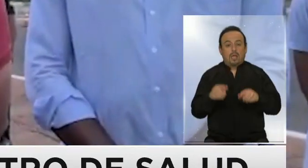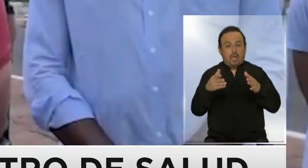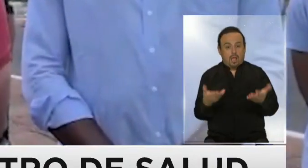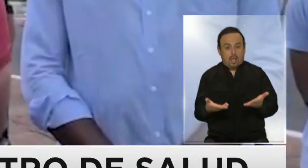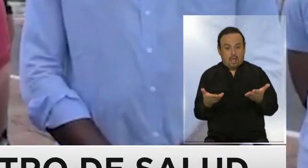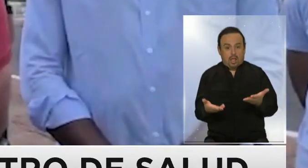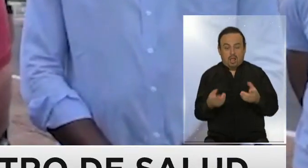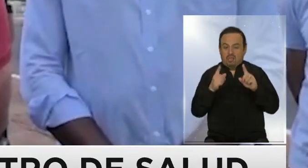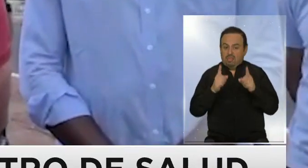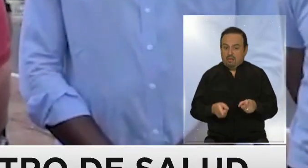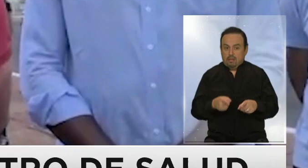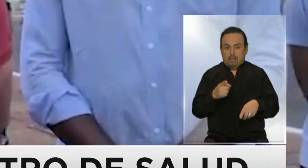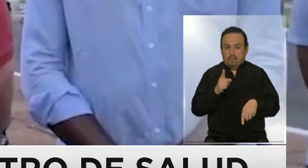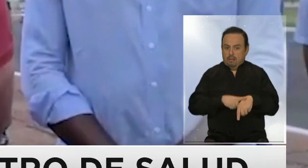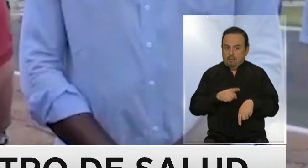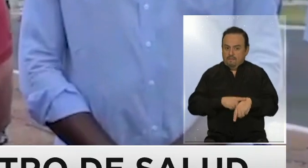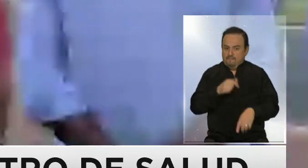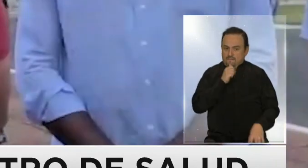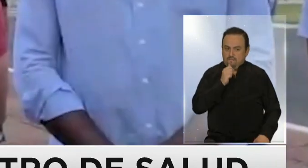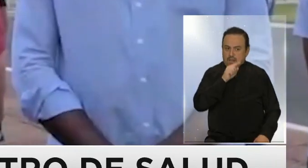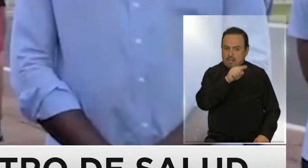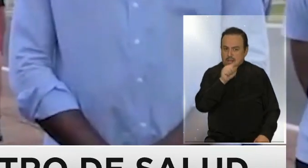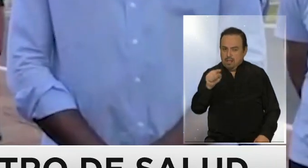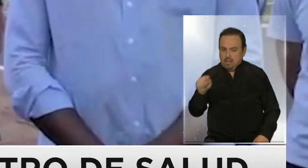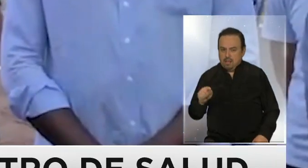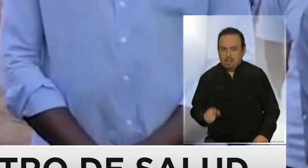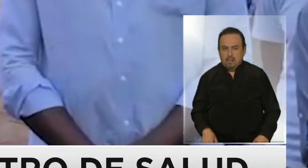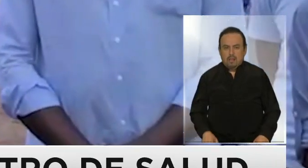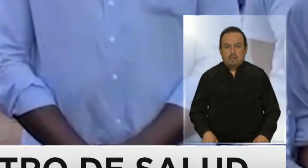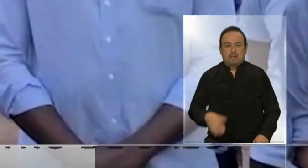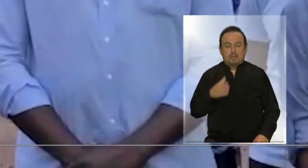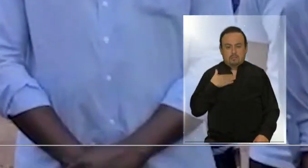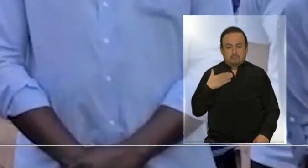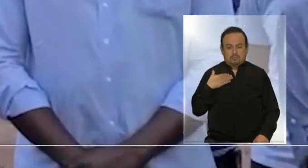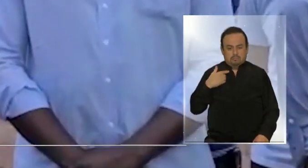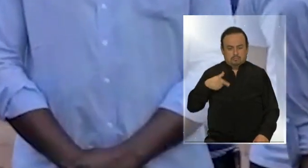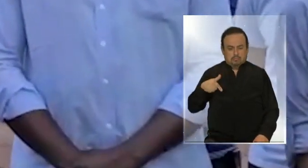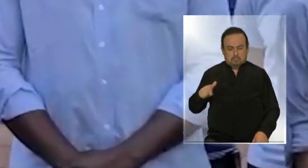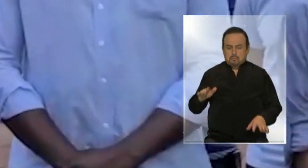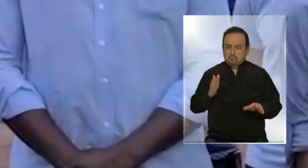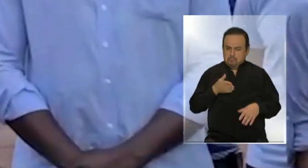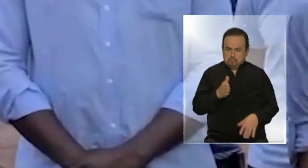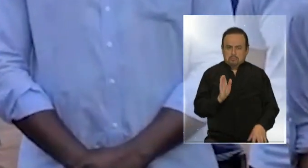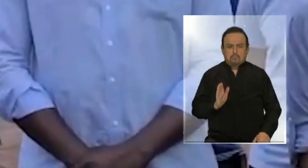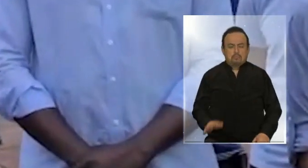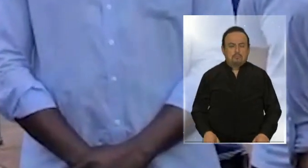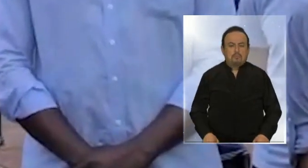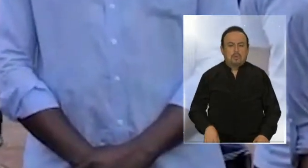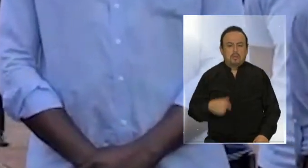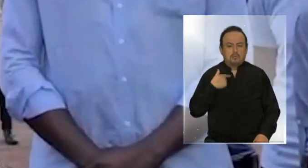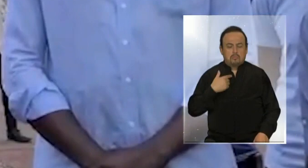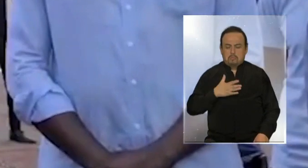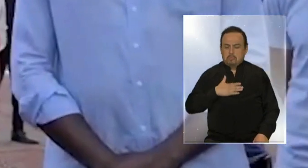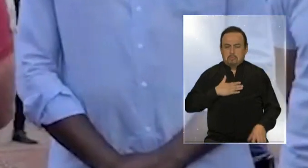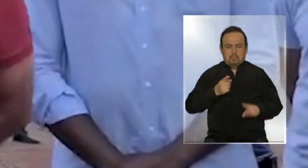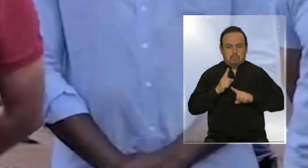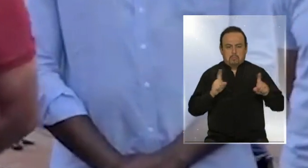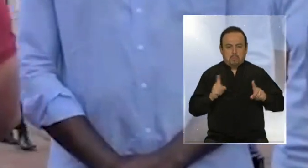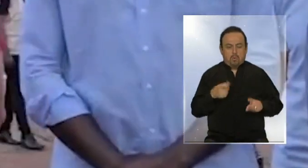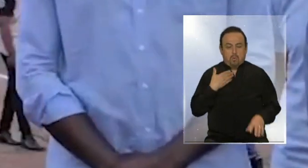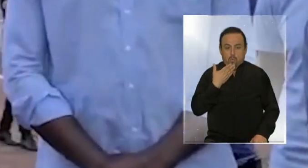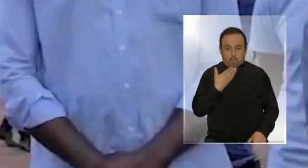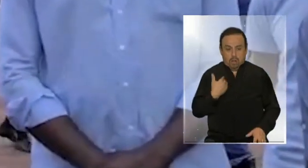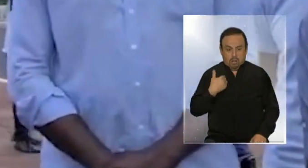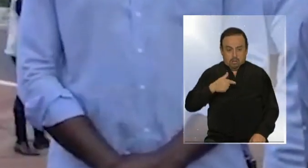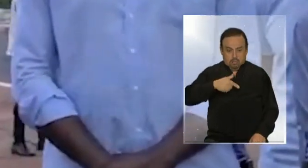No le ha llegado la hora pero les va a llegar. Que mi pluma funciona, no tengo miedo de usarla y cuando lo